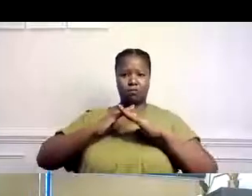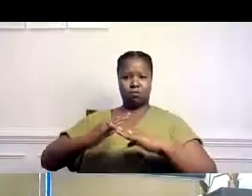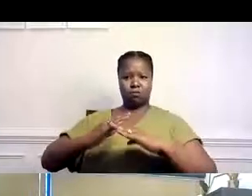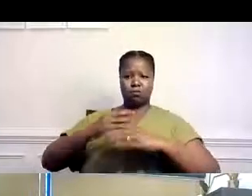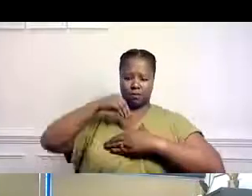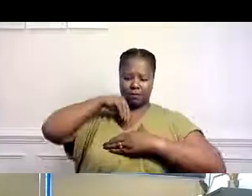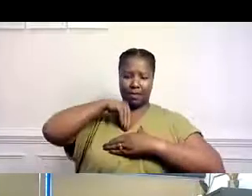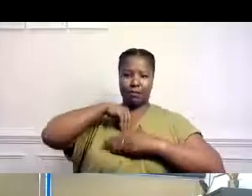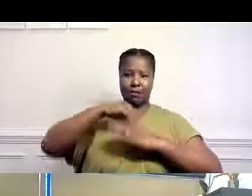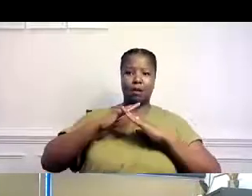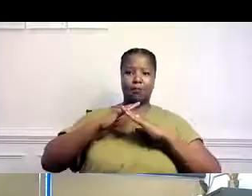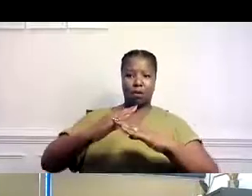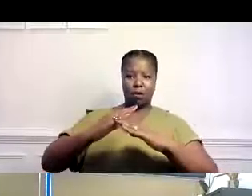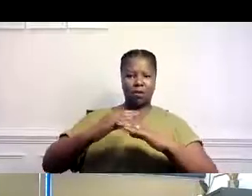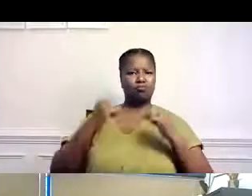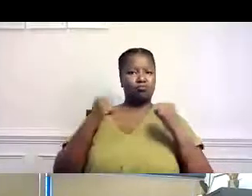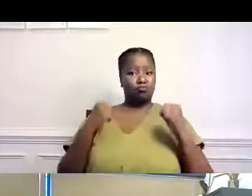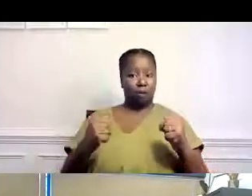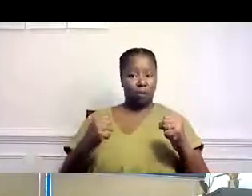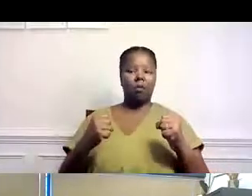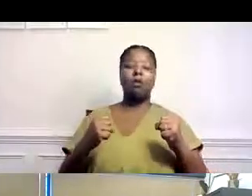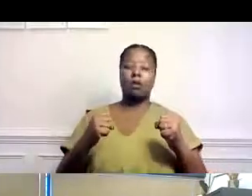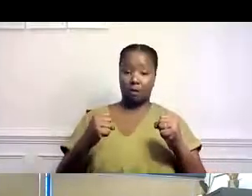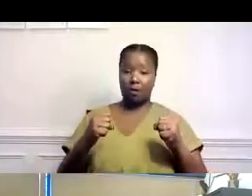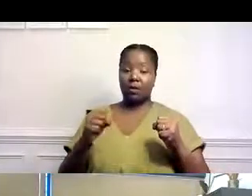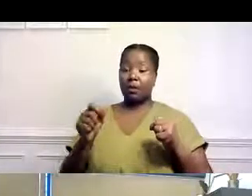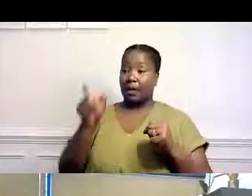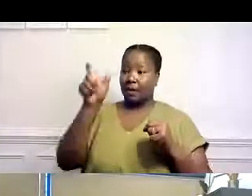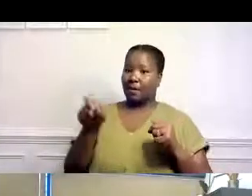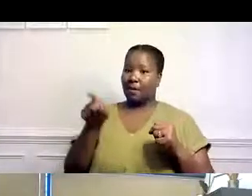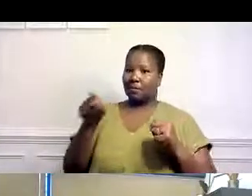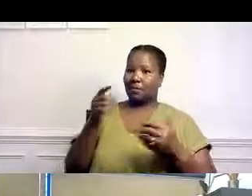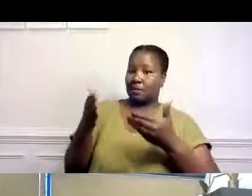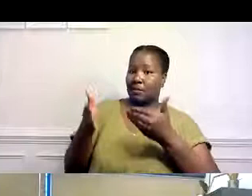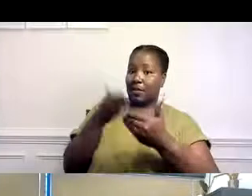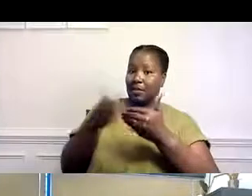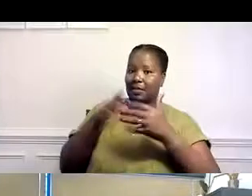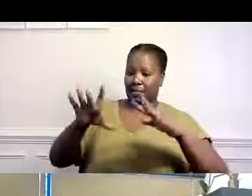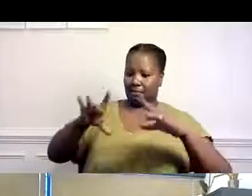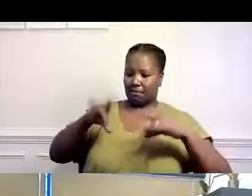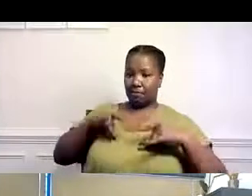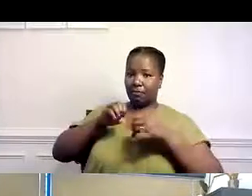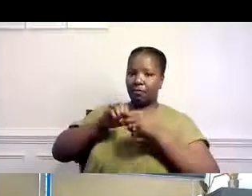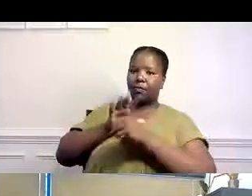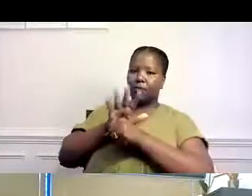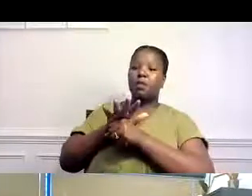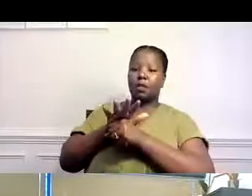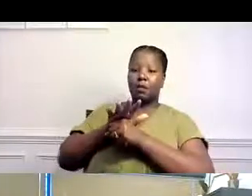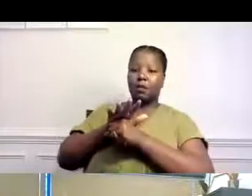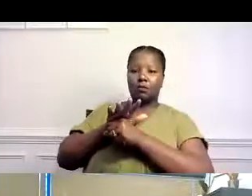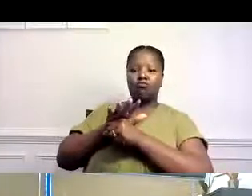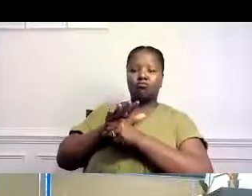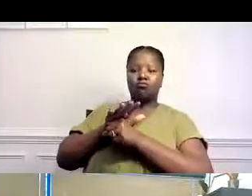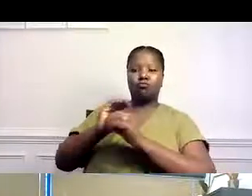inmunizadas pueden proteger aquellos que son propensos al COVID-19.